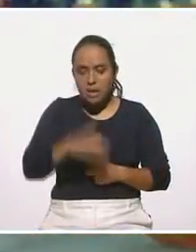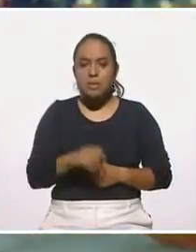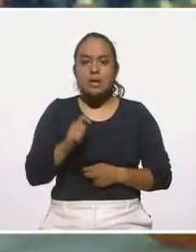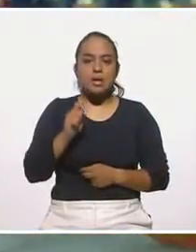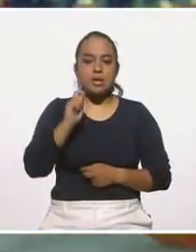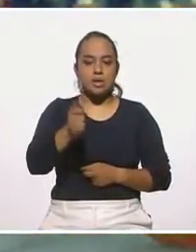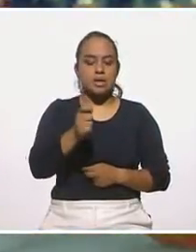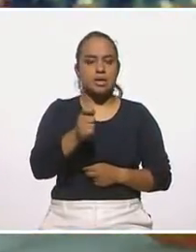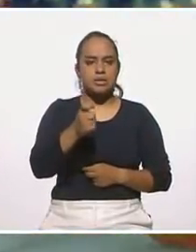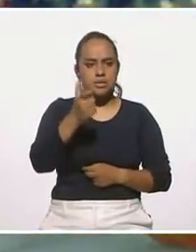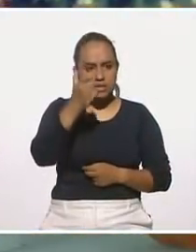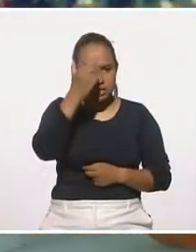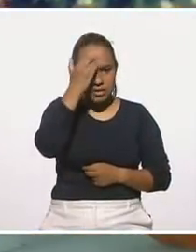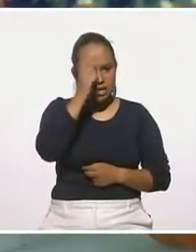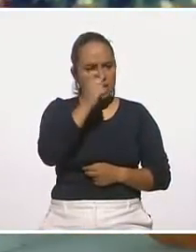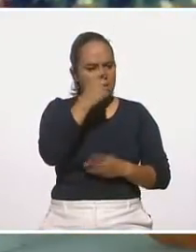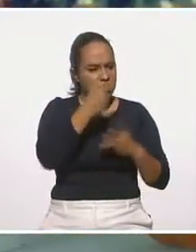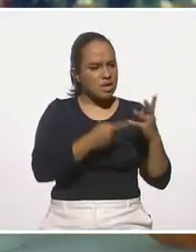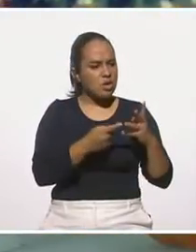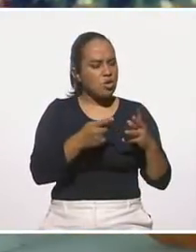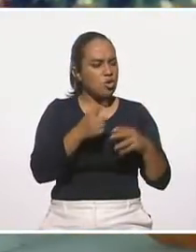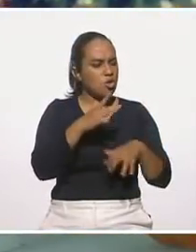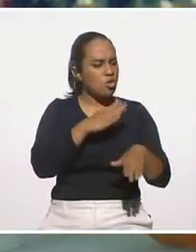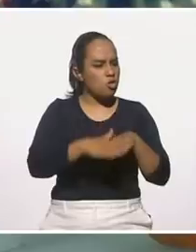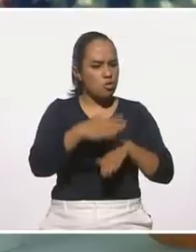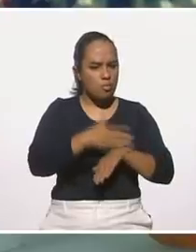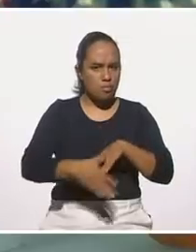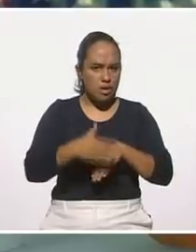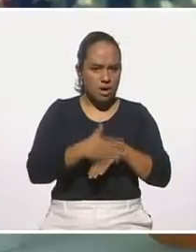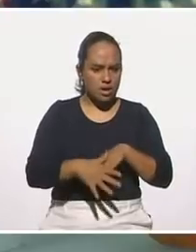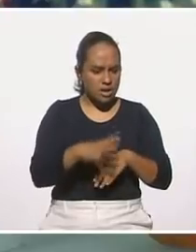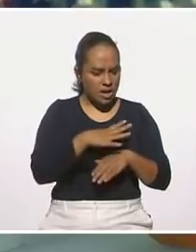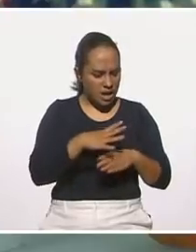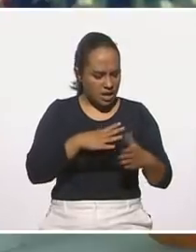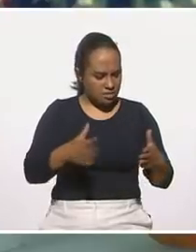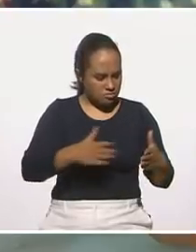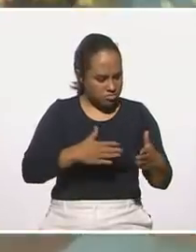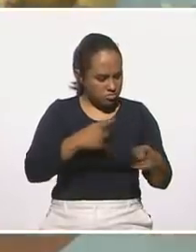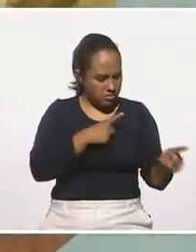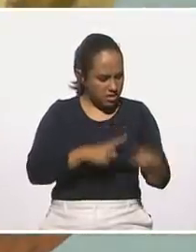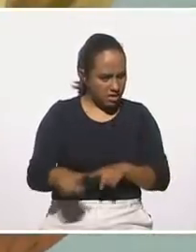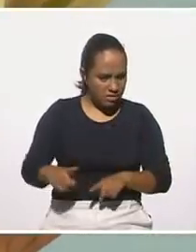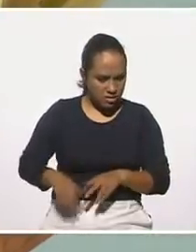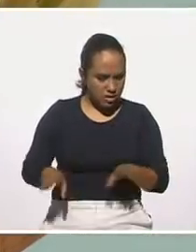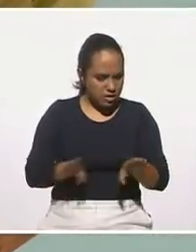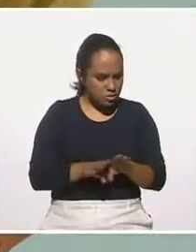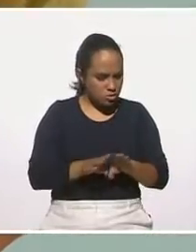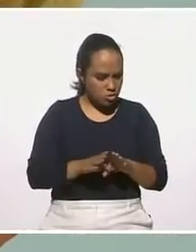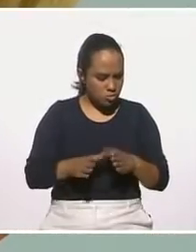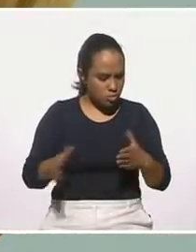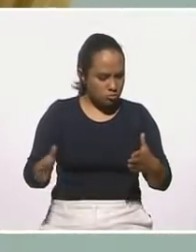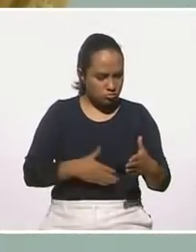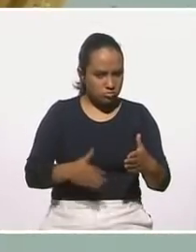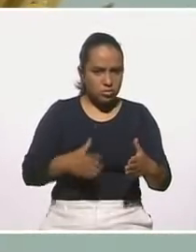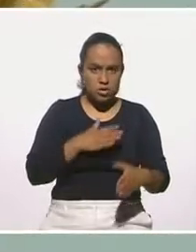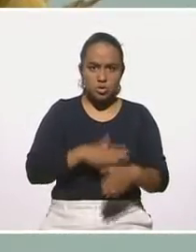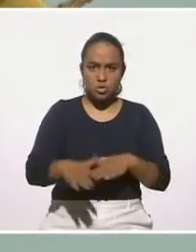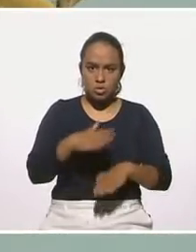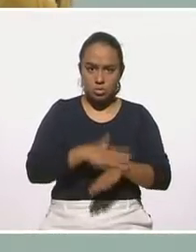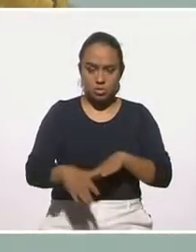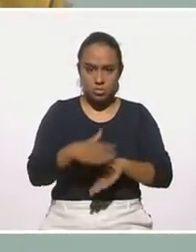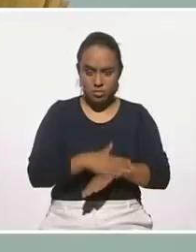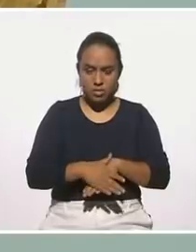derivados del nopal. Los diferentes platillos que se elaboran a partir de esa cactácea,